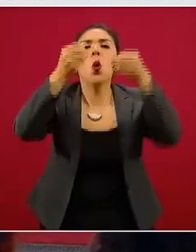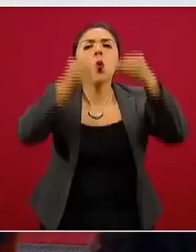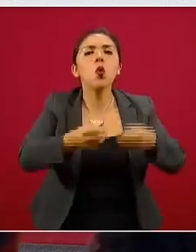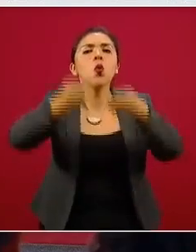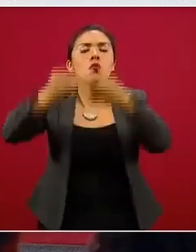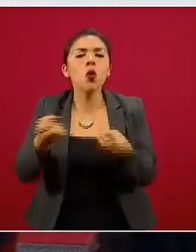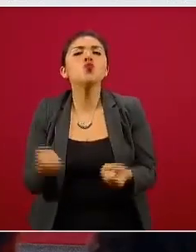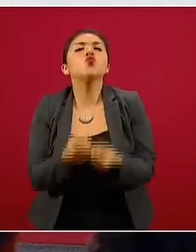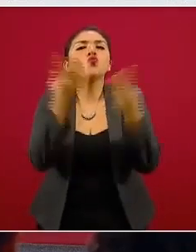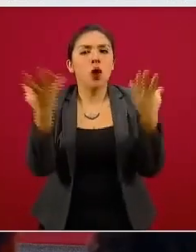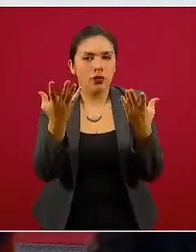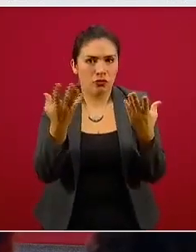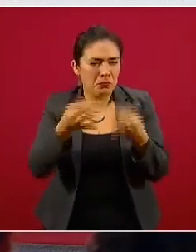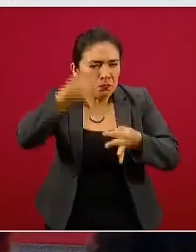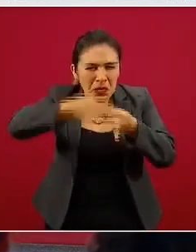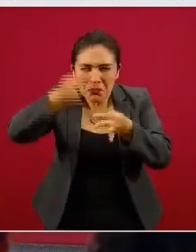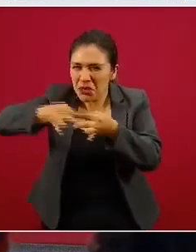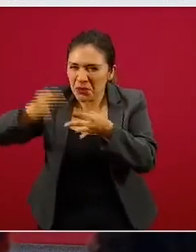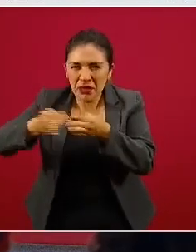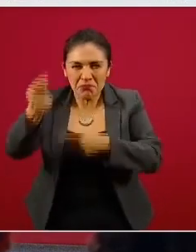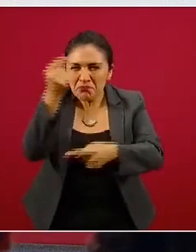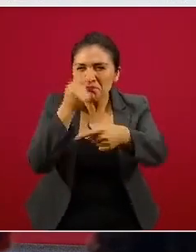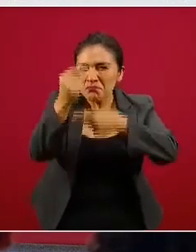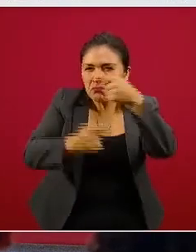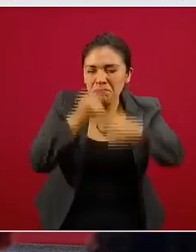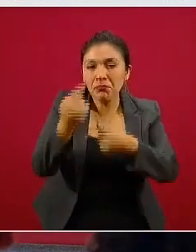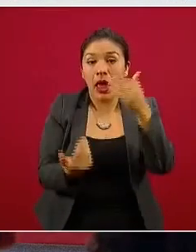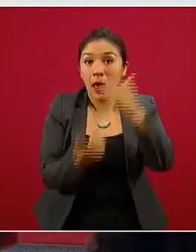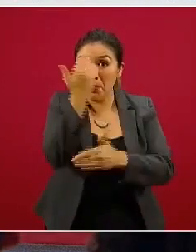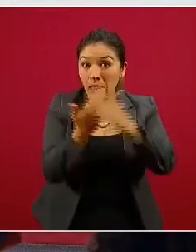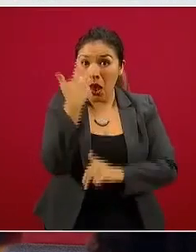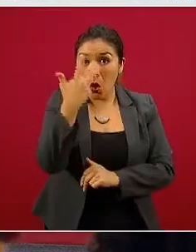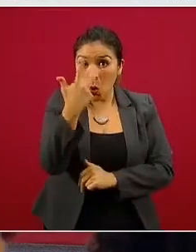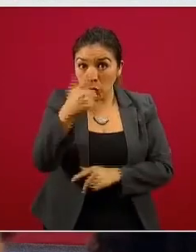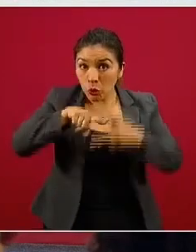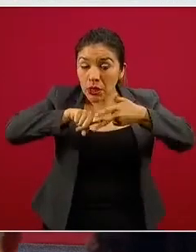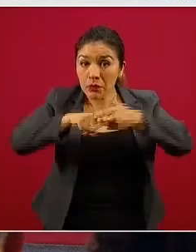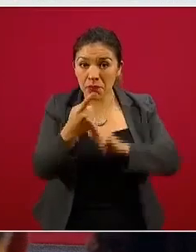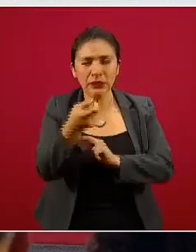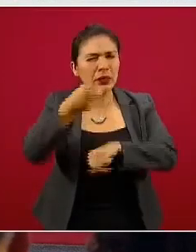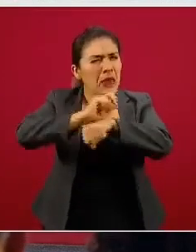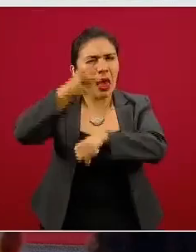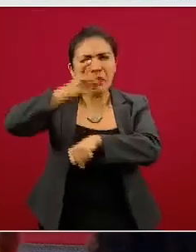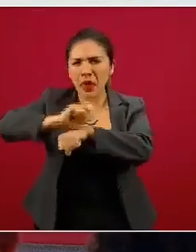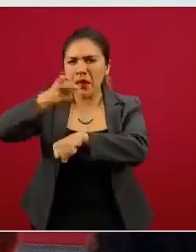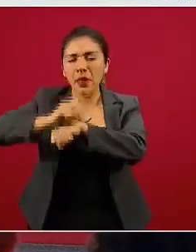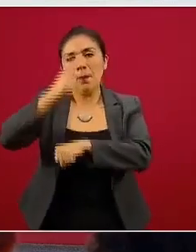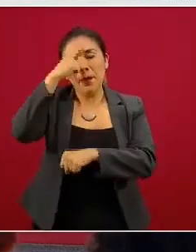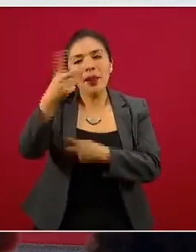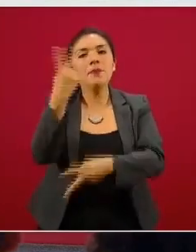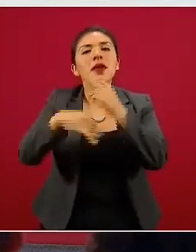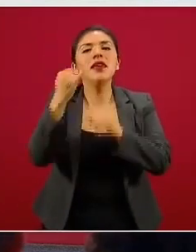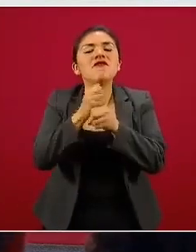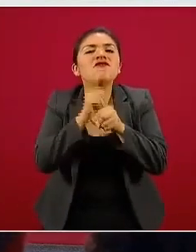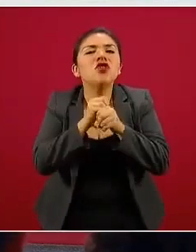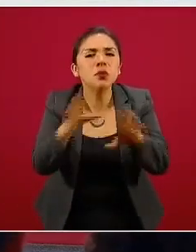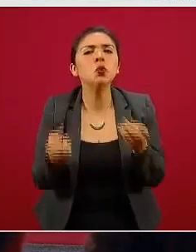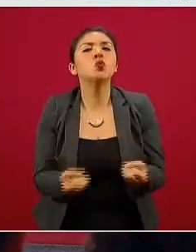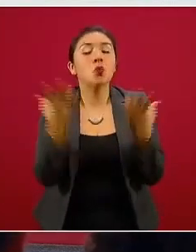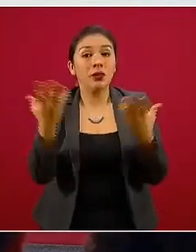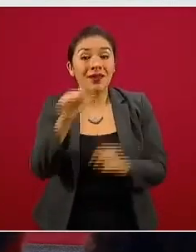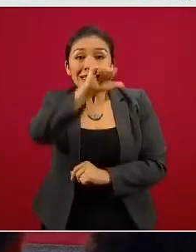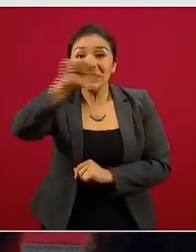prácticamente en tiempo real. Todos los días a partir de las 8 de la mañana es el corte de información y los